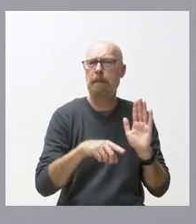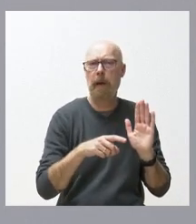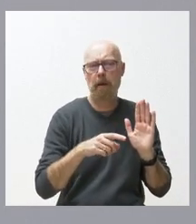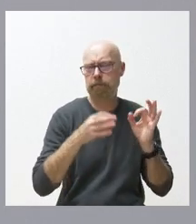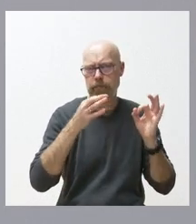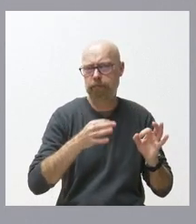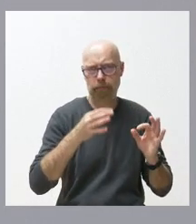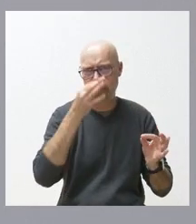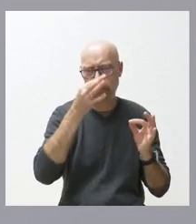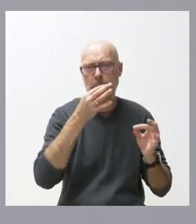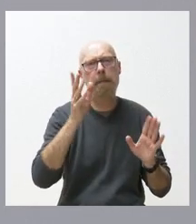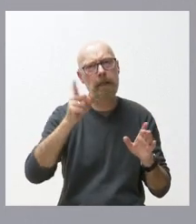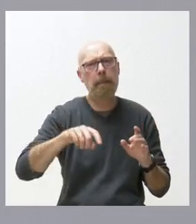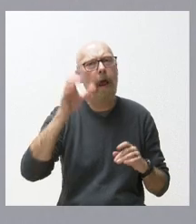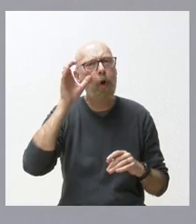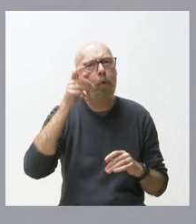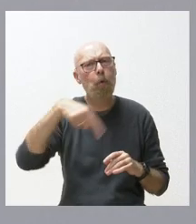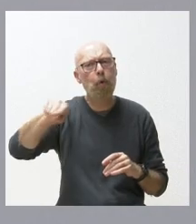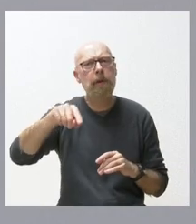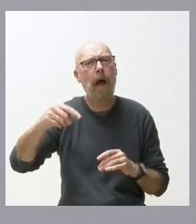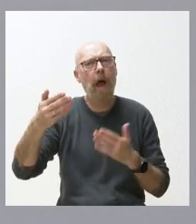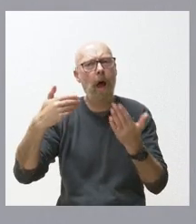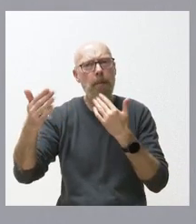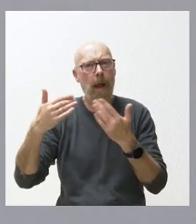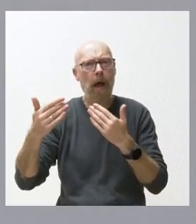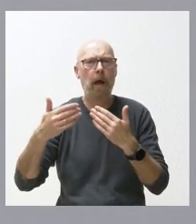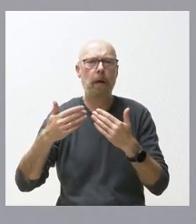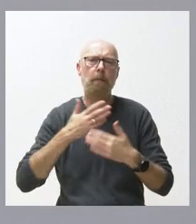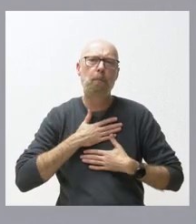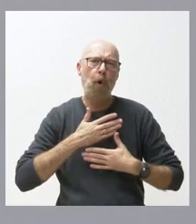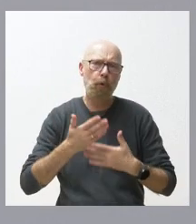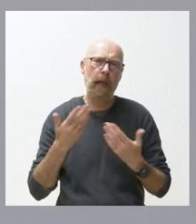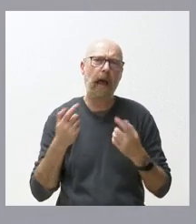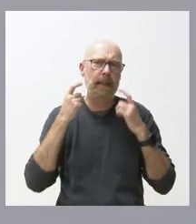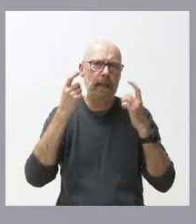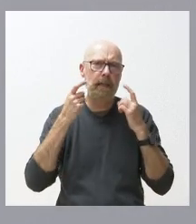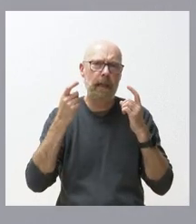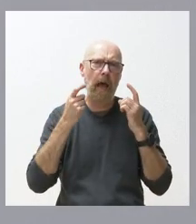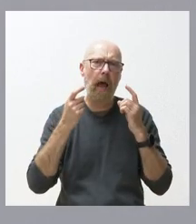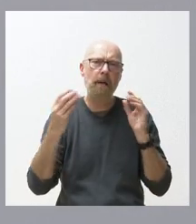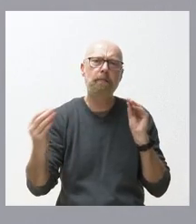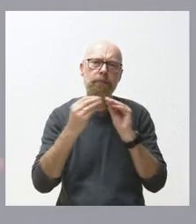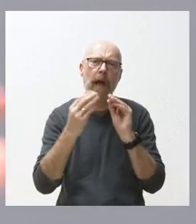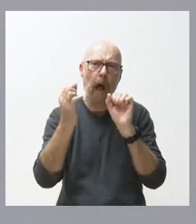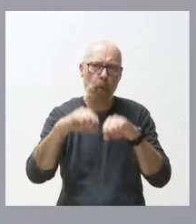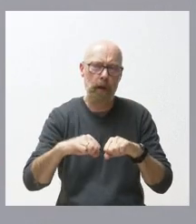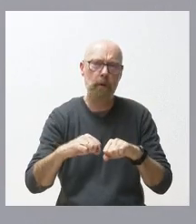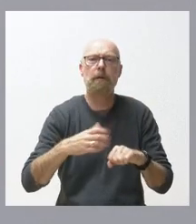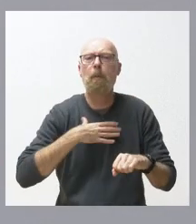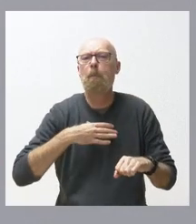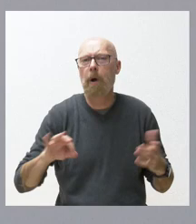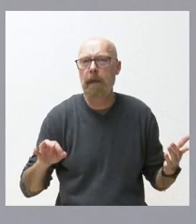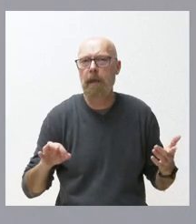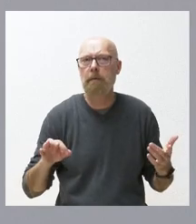también vamos a escuchar qué es lo que nos piden los demás con voluntad también de intentar llegar a acuerdos si fuera posible pero tampoco yo voy a